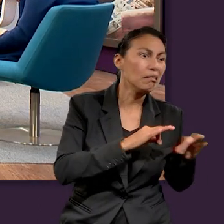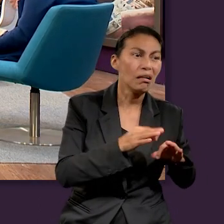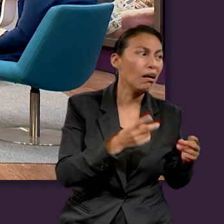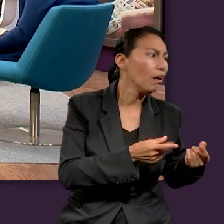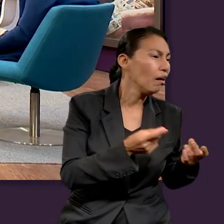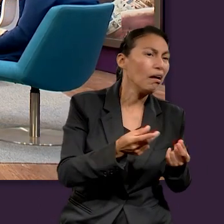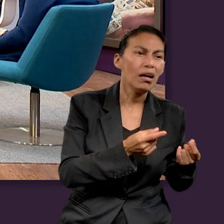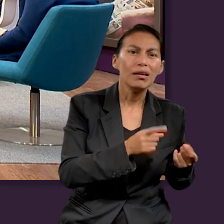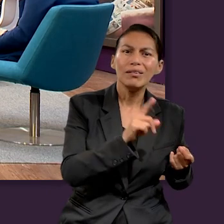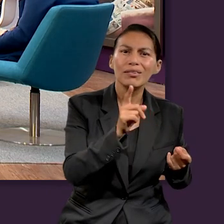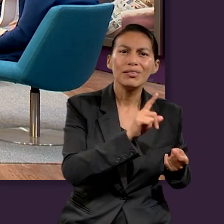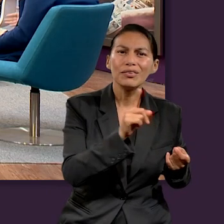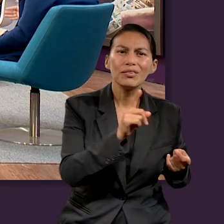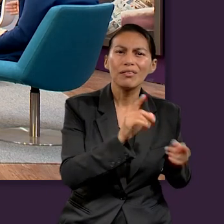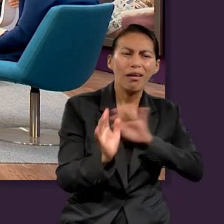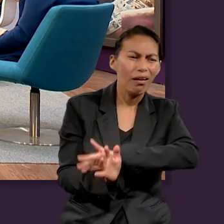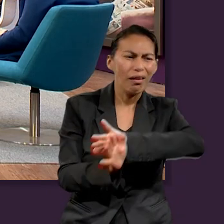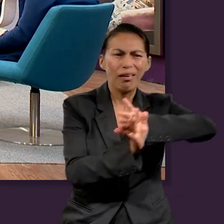el tiempo está cerca.